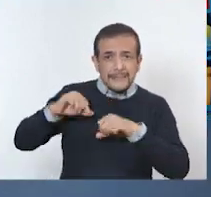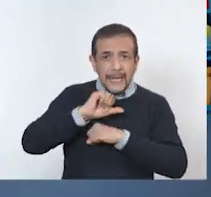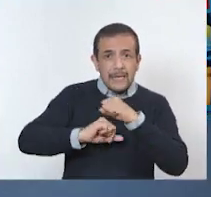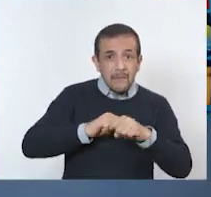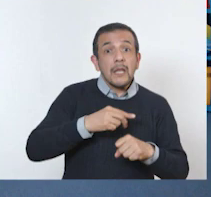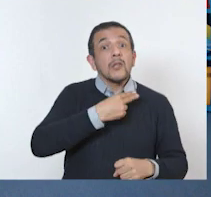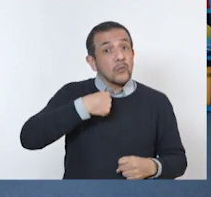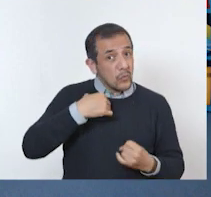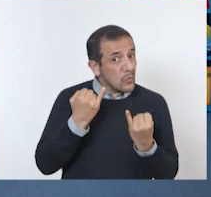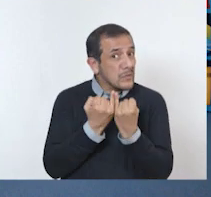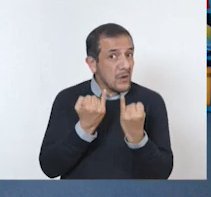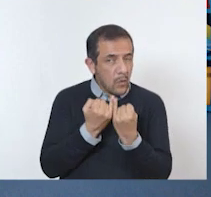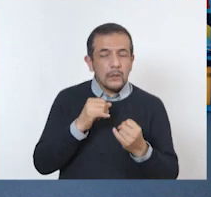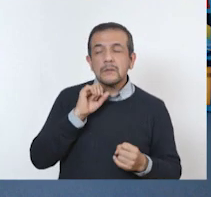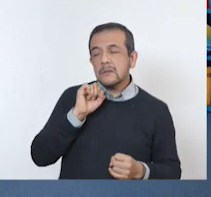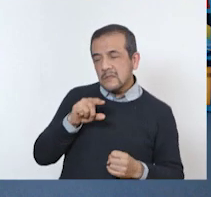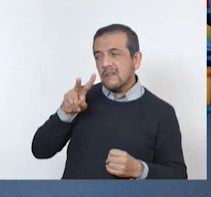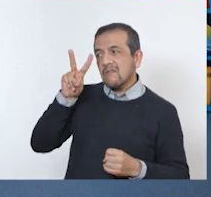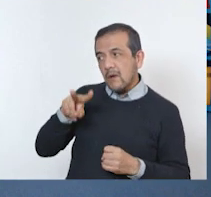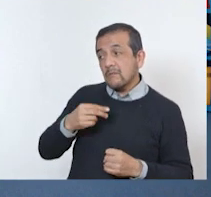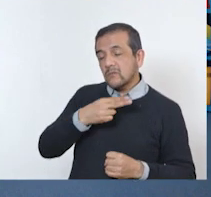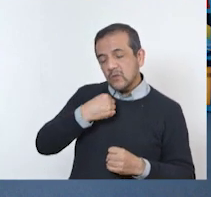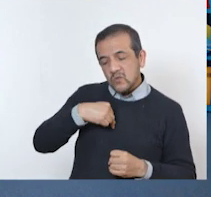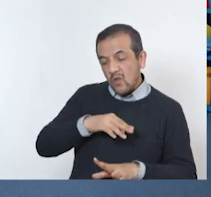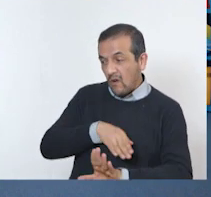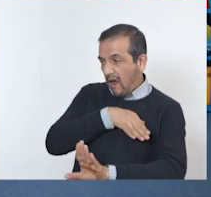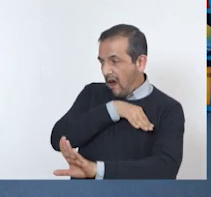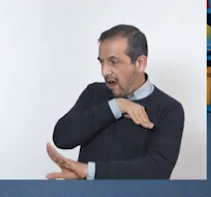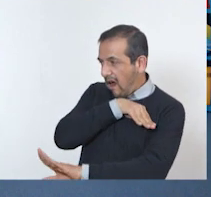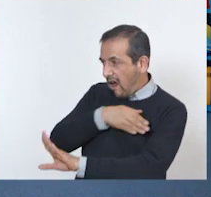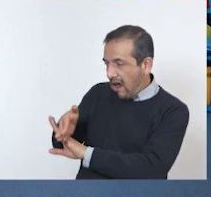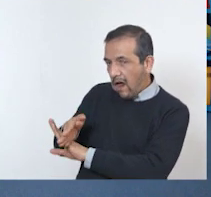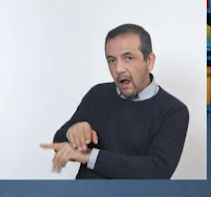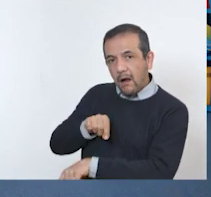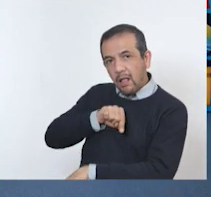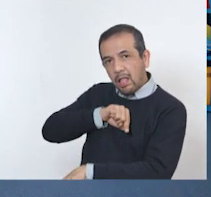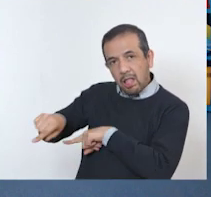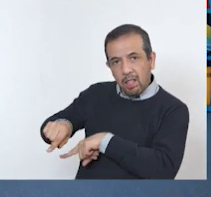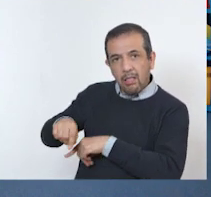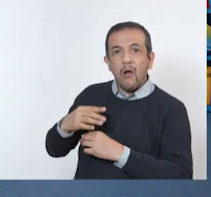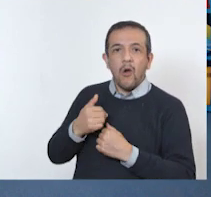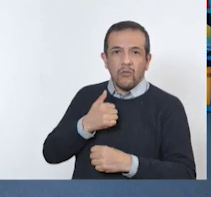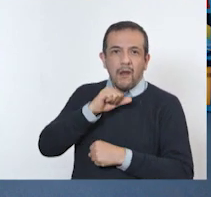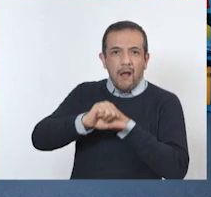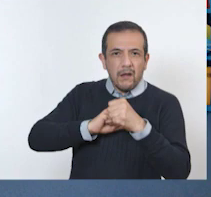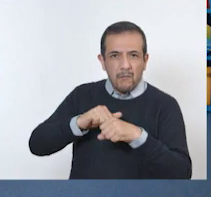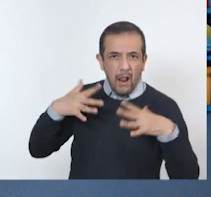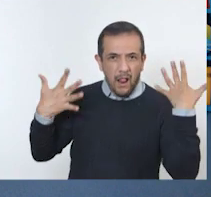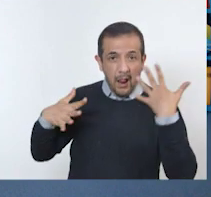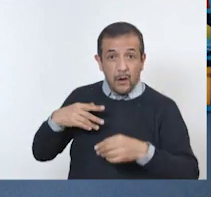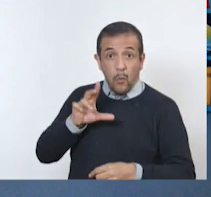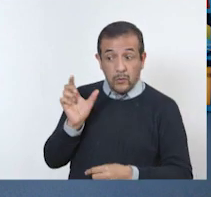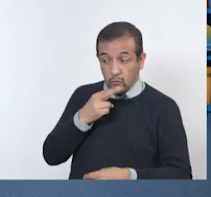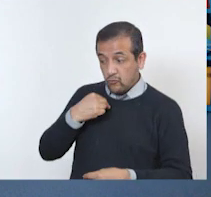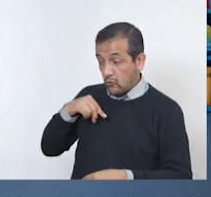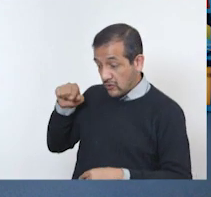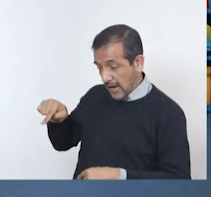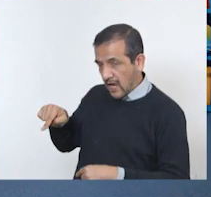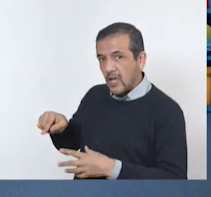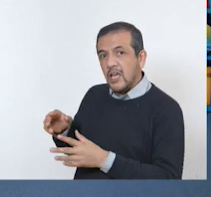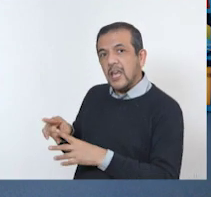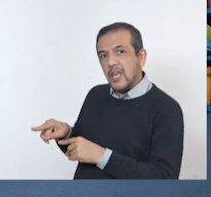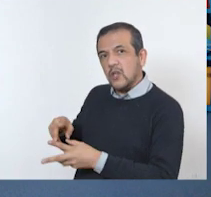Totalmente de acuerdo. Creo que las prácticas dañinas hacia los animales salvajes nos han afectado. Al consumirlos, corremos el riesgo de que